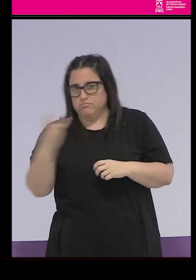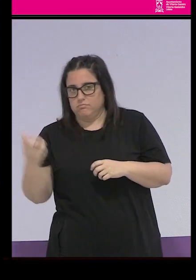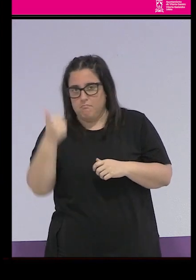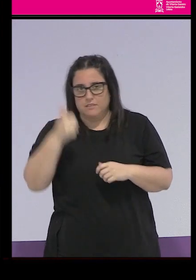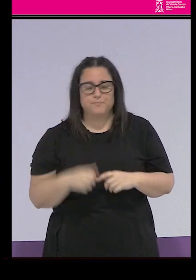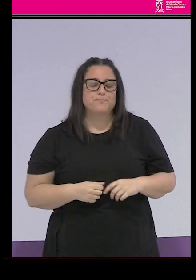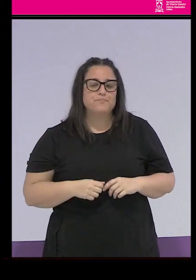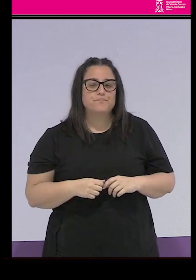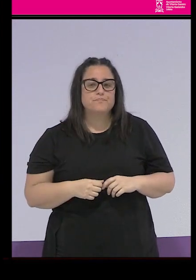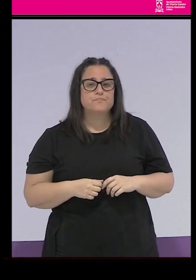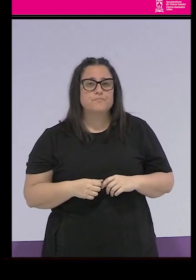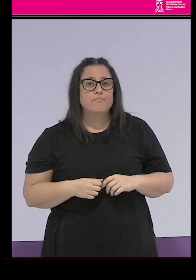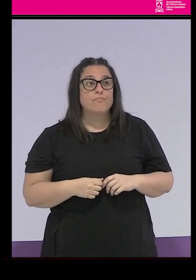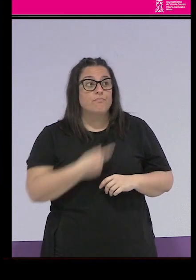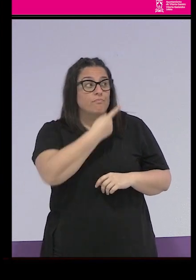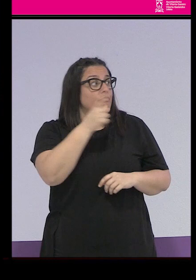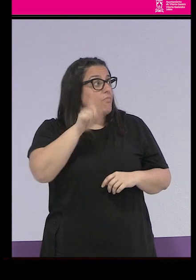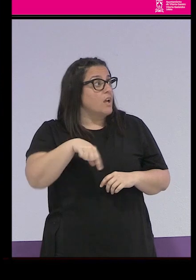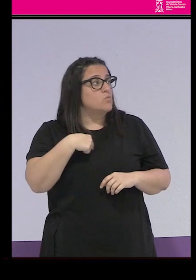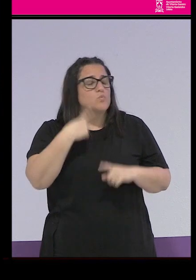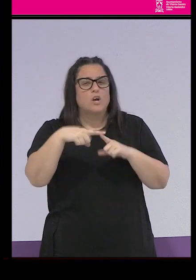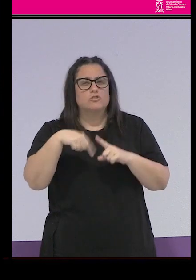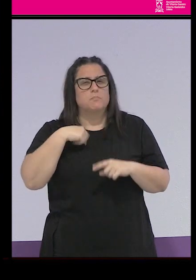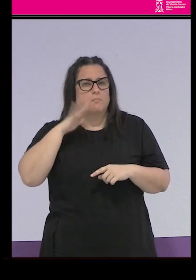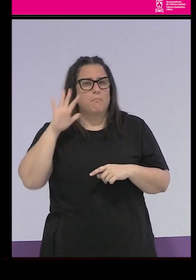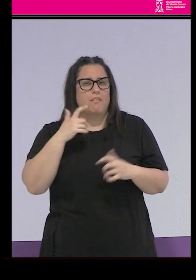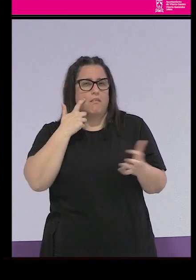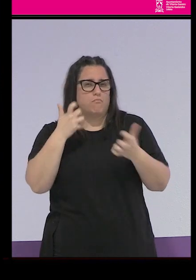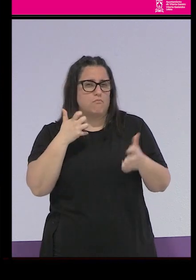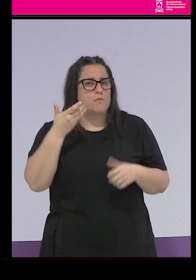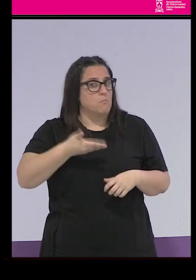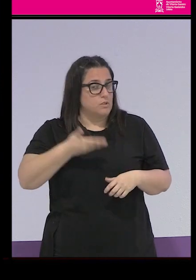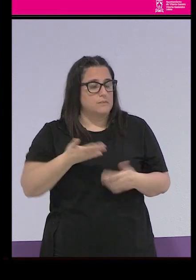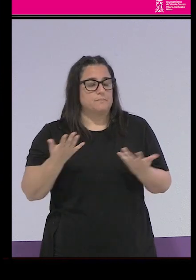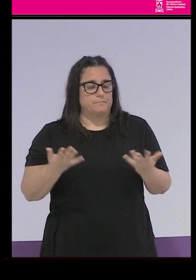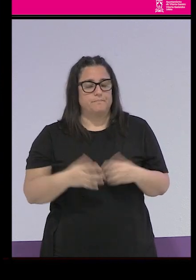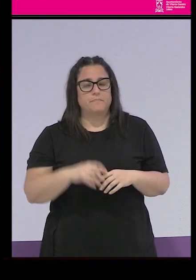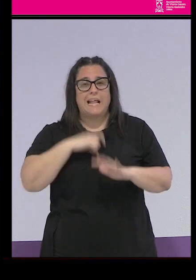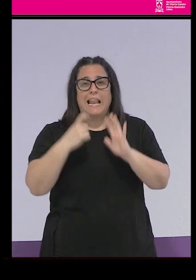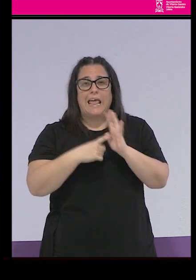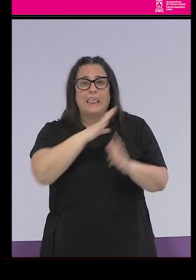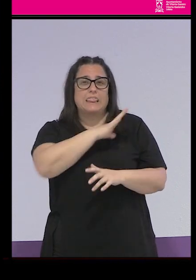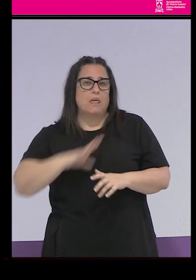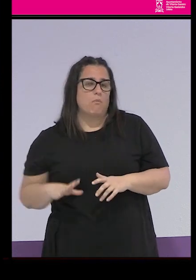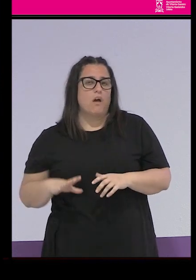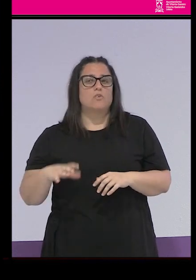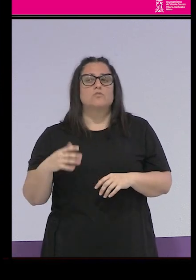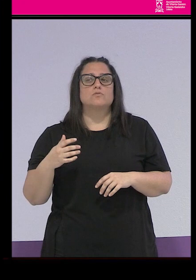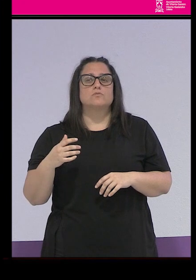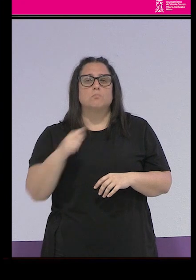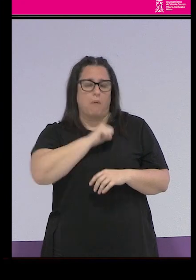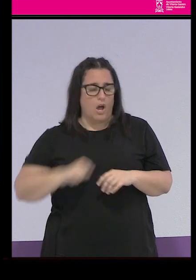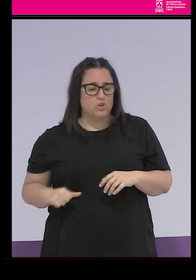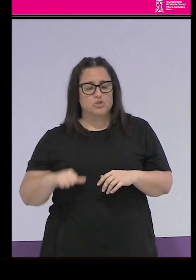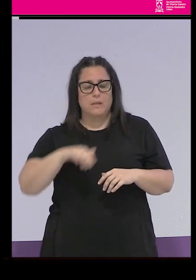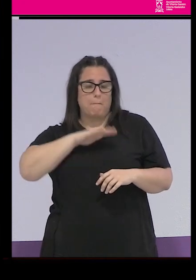Aquí también es una cosa que me parece importante destacar, la ley de vagos y maleantes, es una ley que se ha